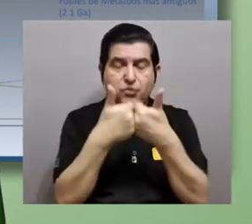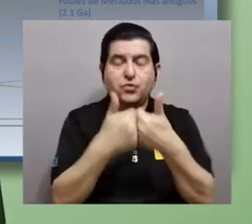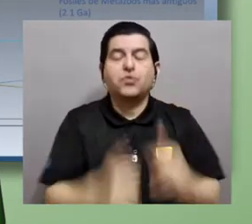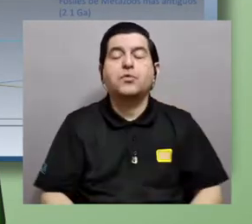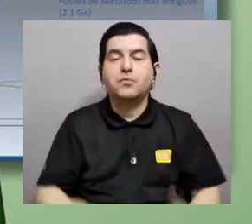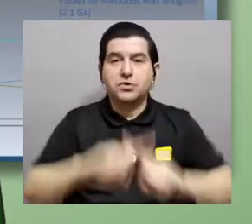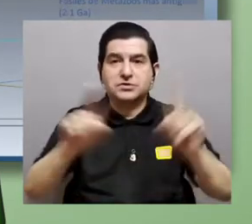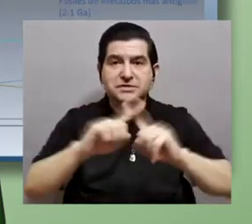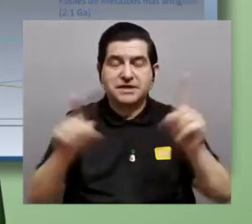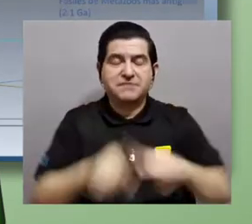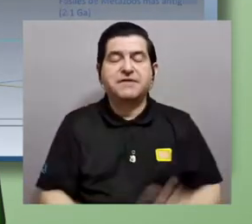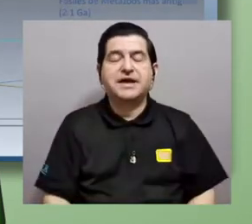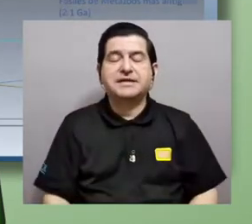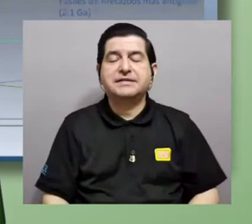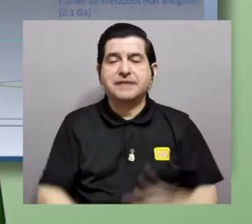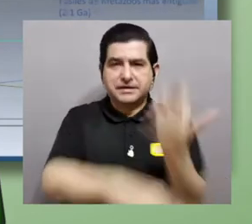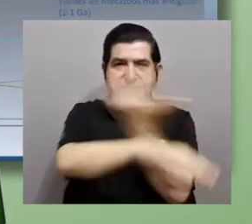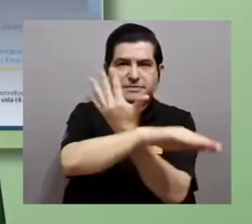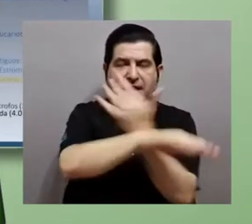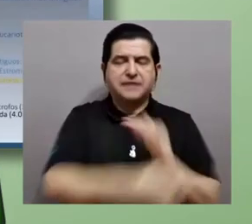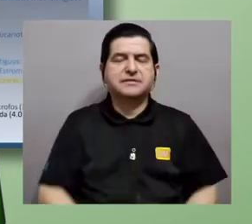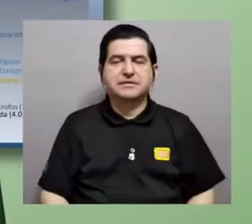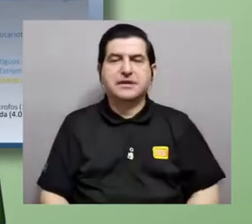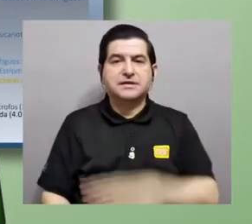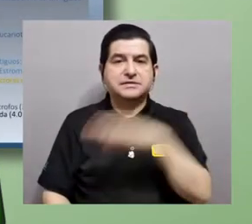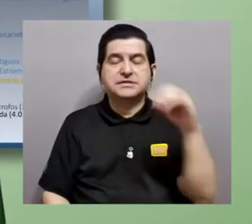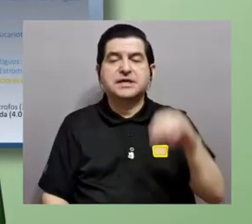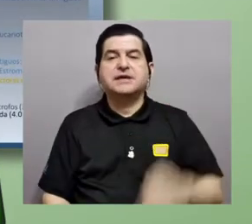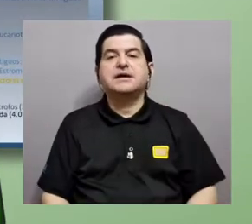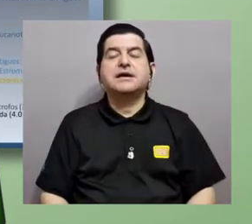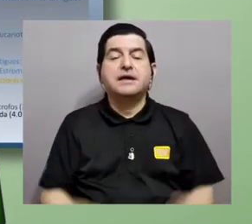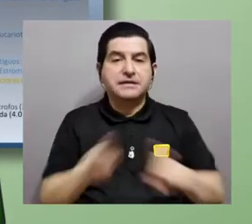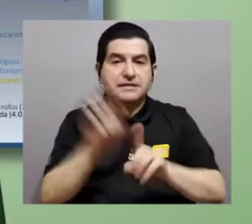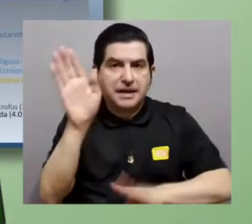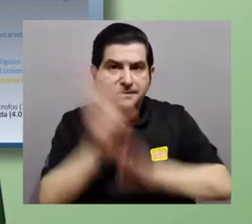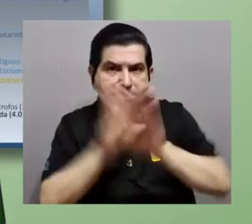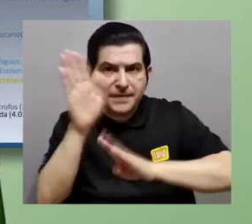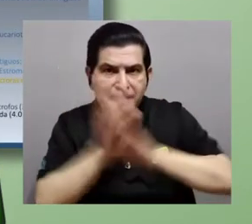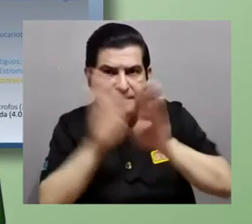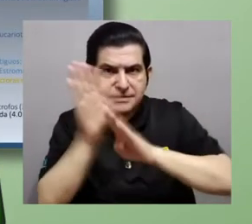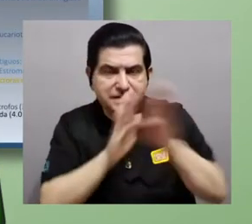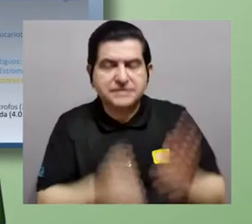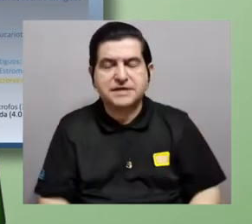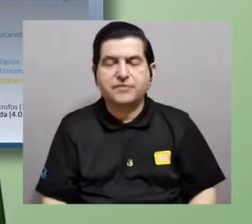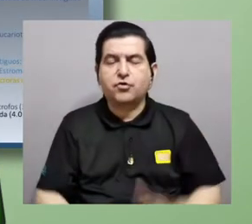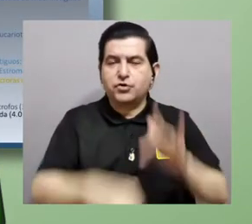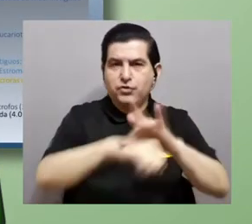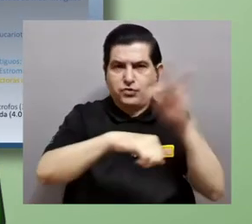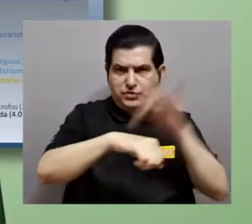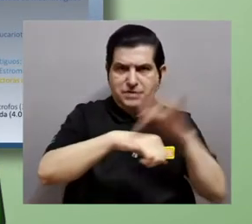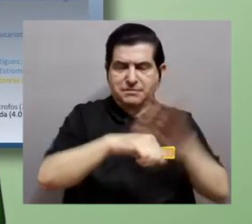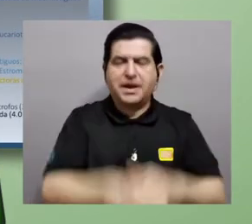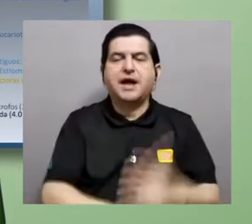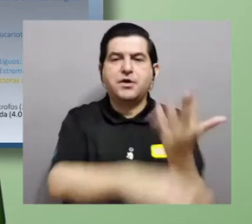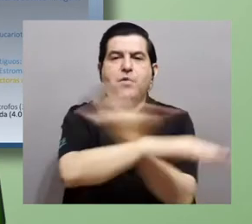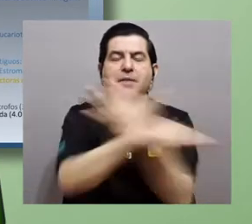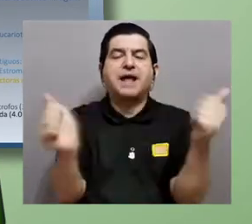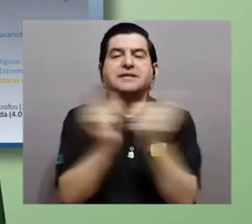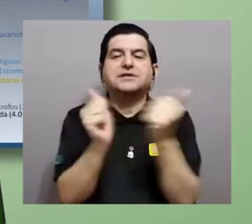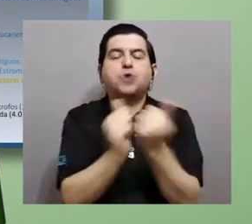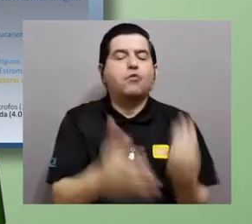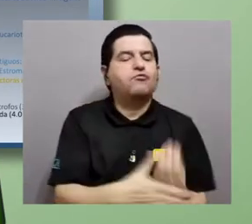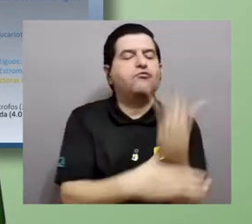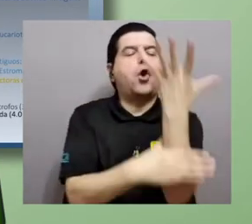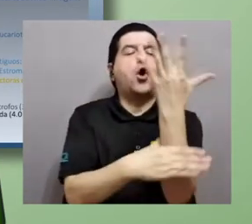de zicas, gingos y coníferas, y la aparición de las ángeles, el desarrollo temprano de las ángelespermas, o sea, plantas con